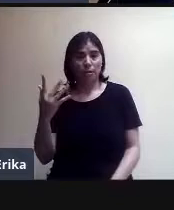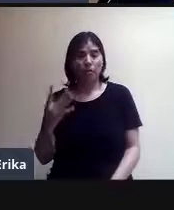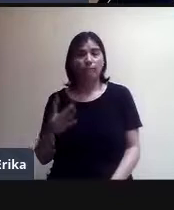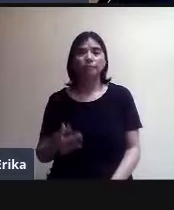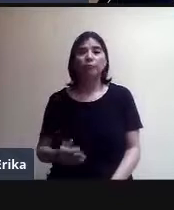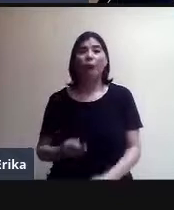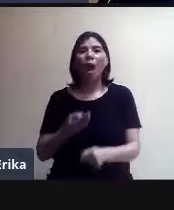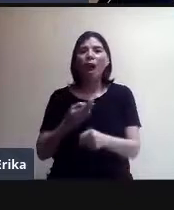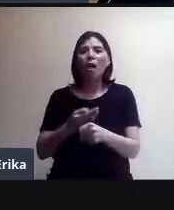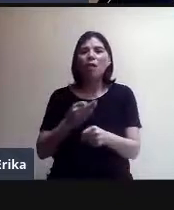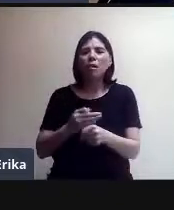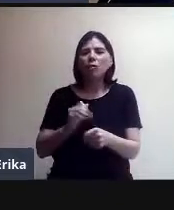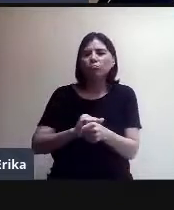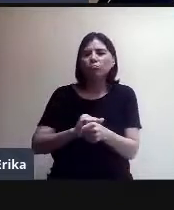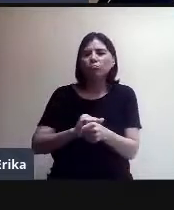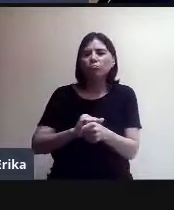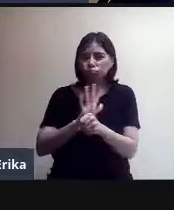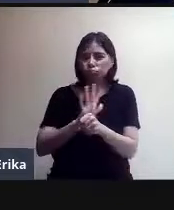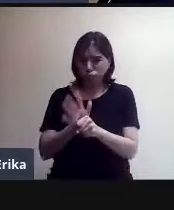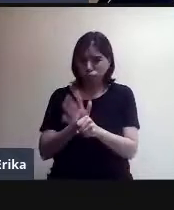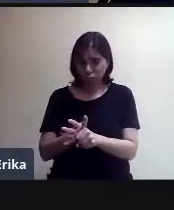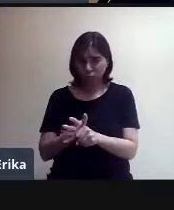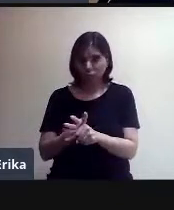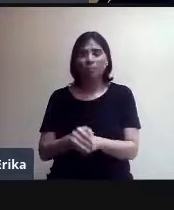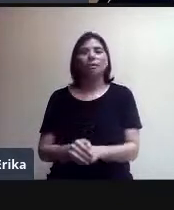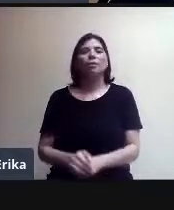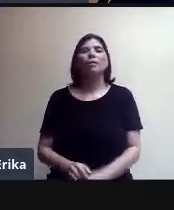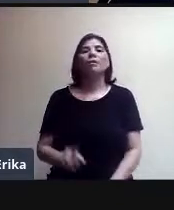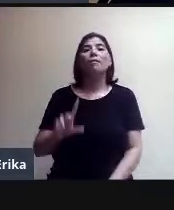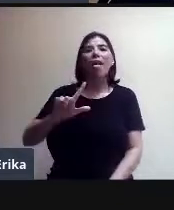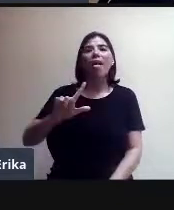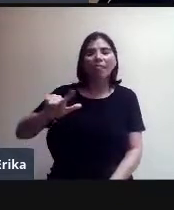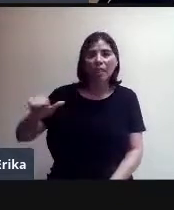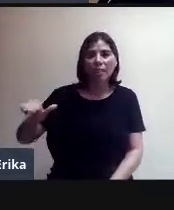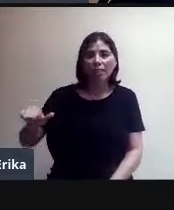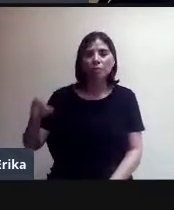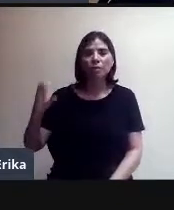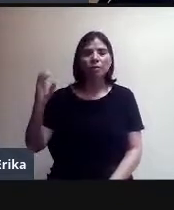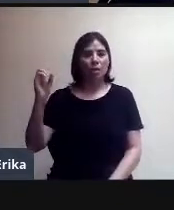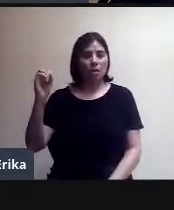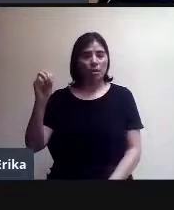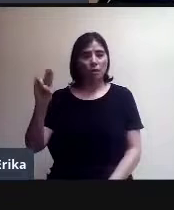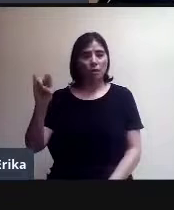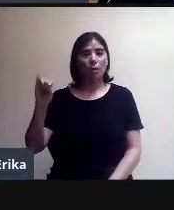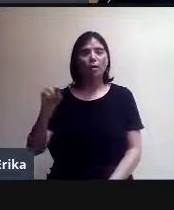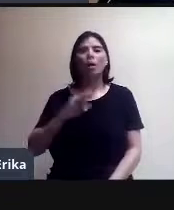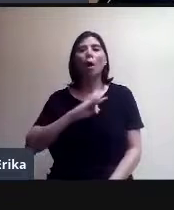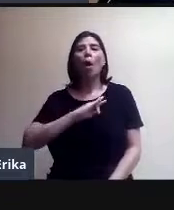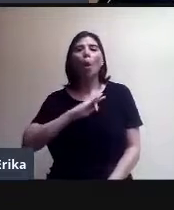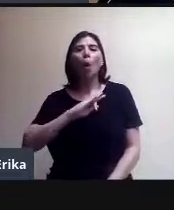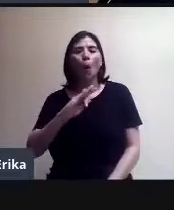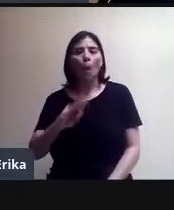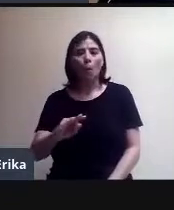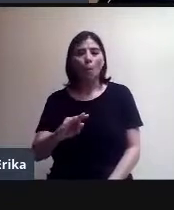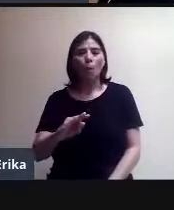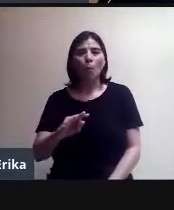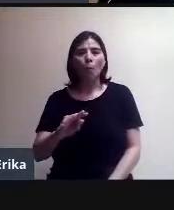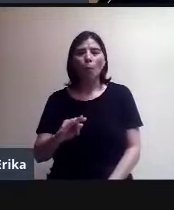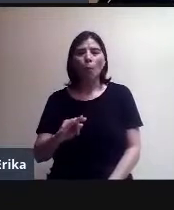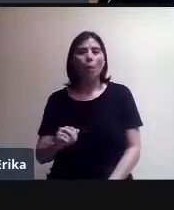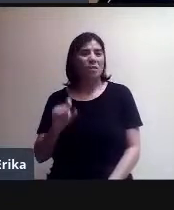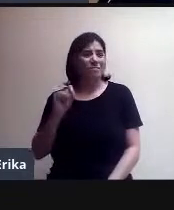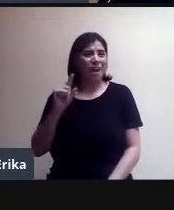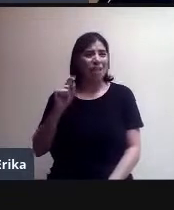contingencia del COVID, ahora sí que después del COVID, está permitido que se conecten simultáneamente